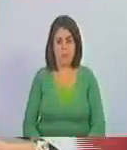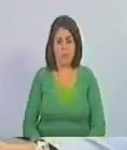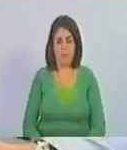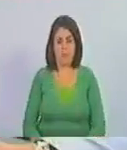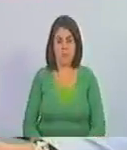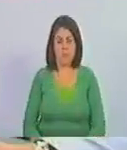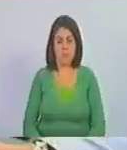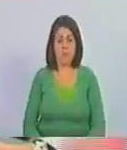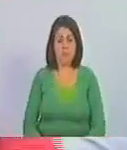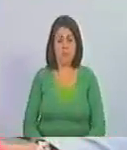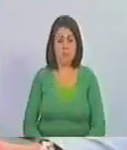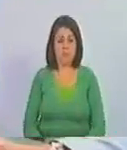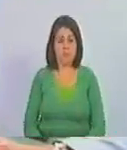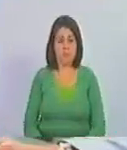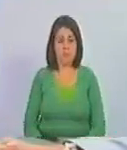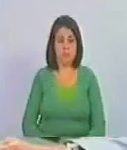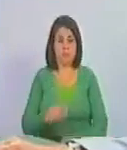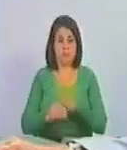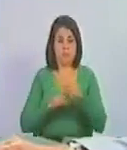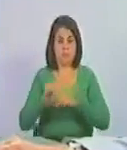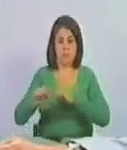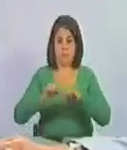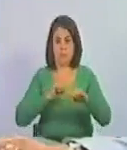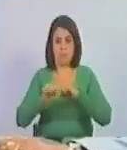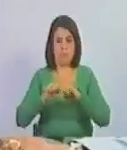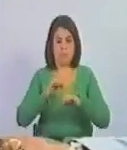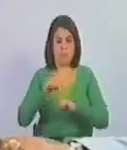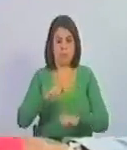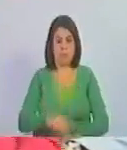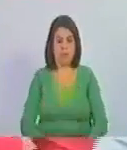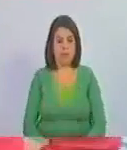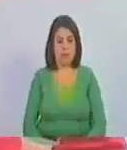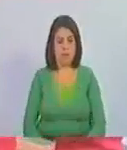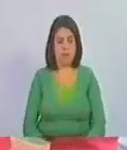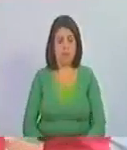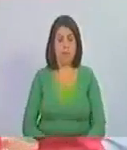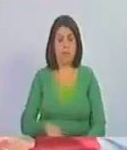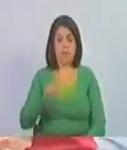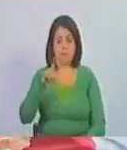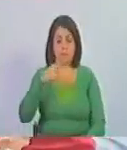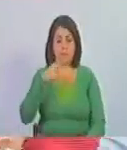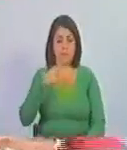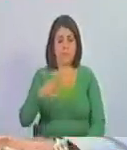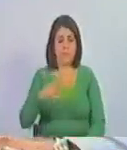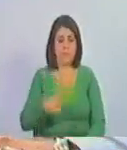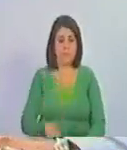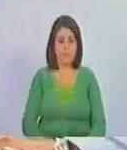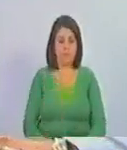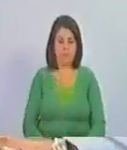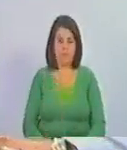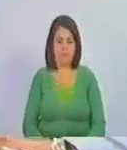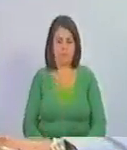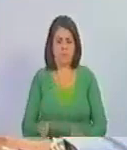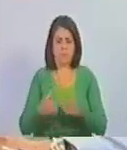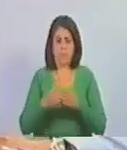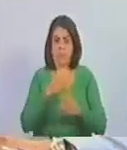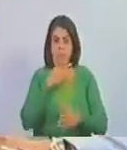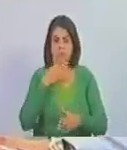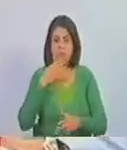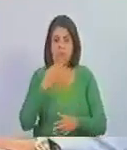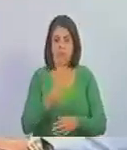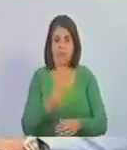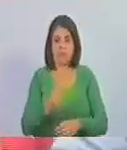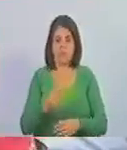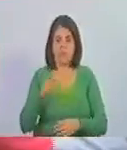Padre Luis Pérez, el movimiento femenista. Jesús Martín de un joven lo